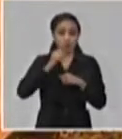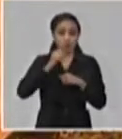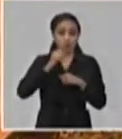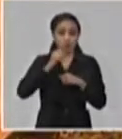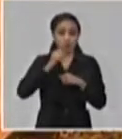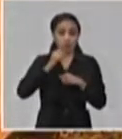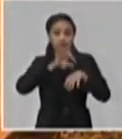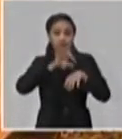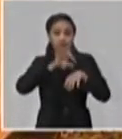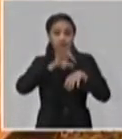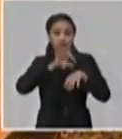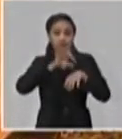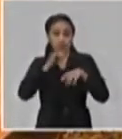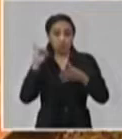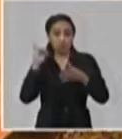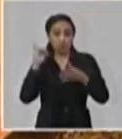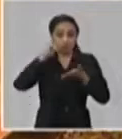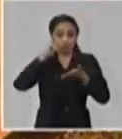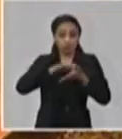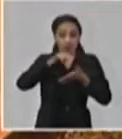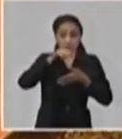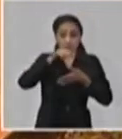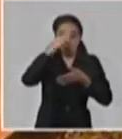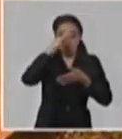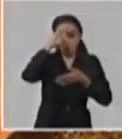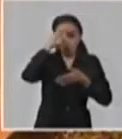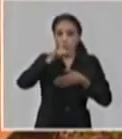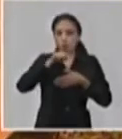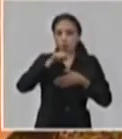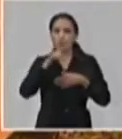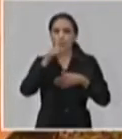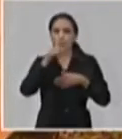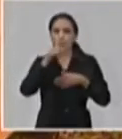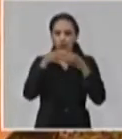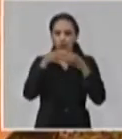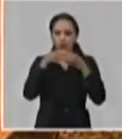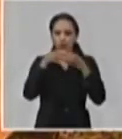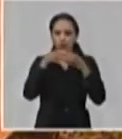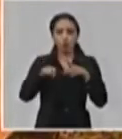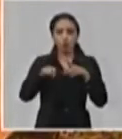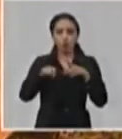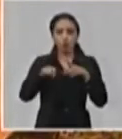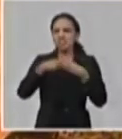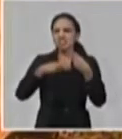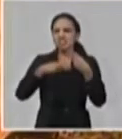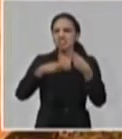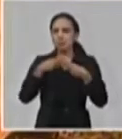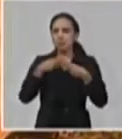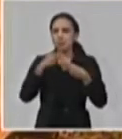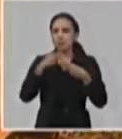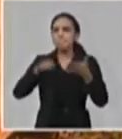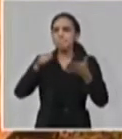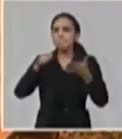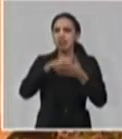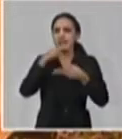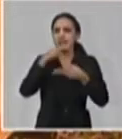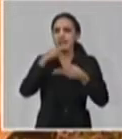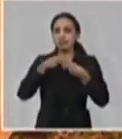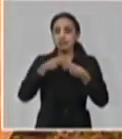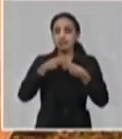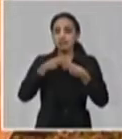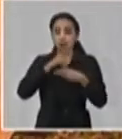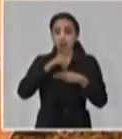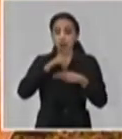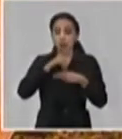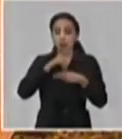identificado desde la frontera, en un cuerpo de barrio, en un policlínico, en un consultorio, cuál es el camino a seguir en caso